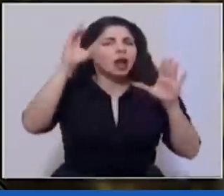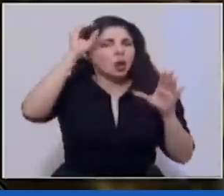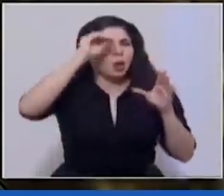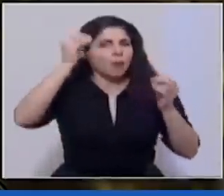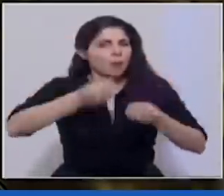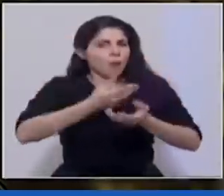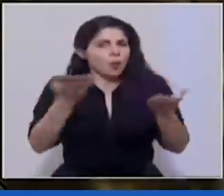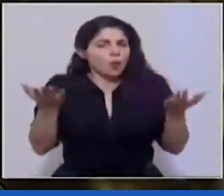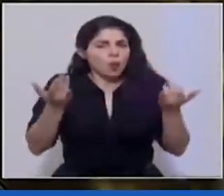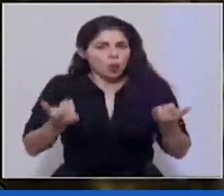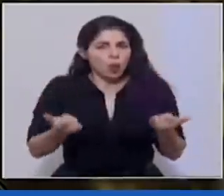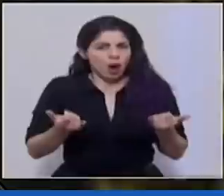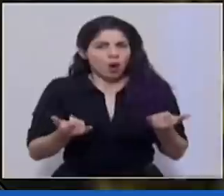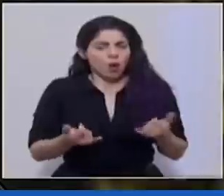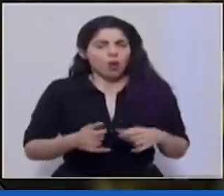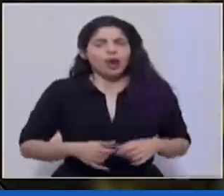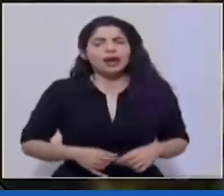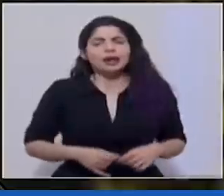en estos momentos